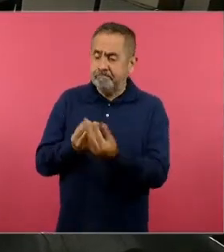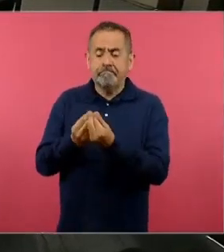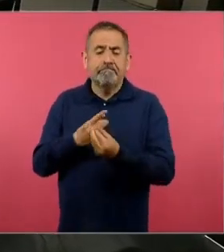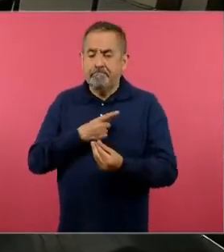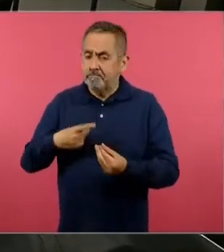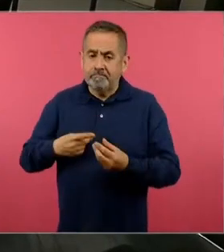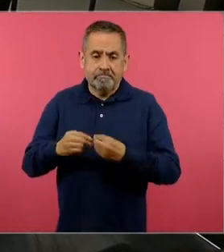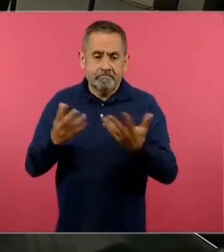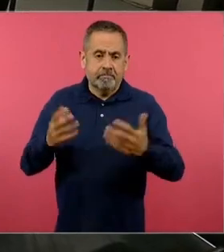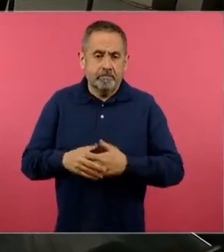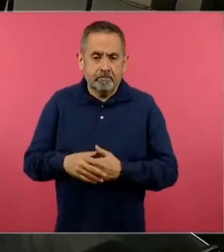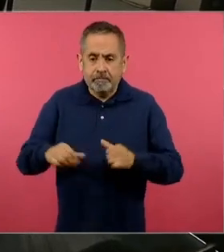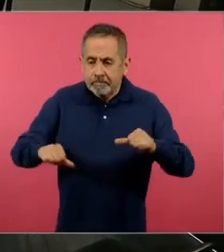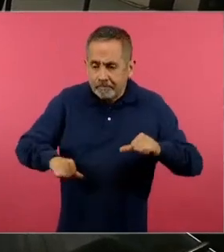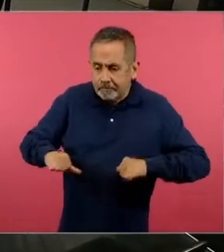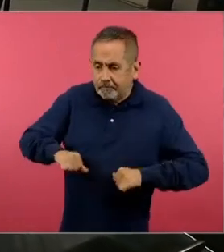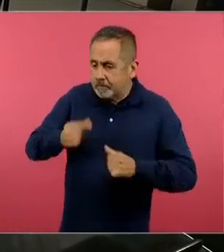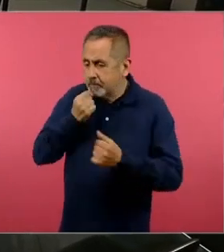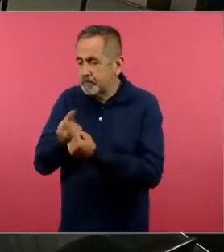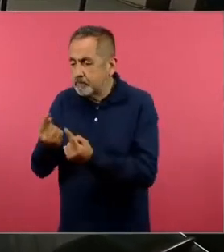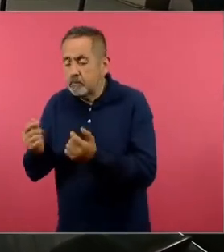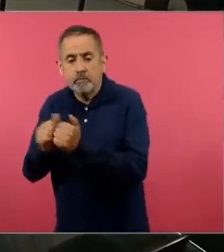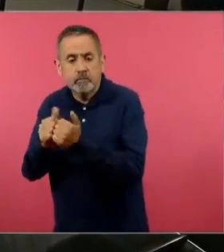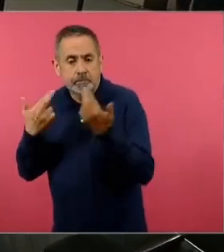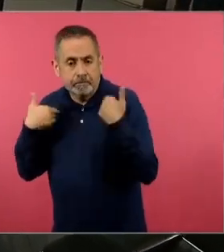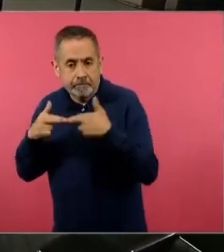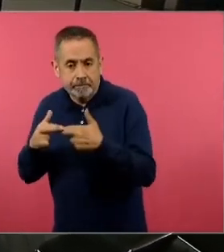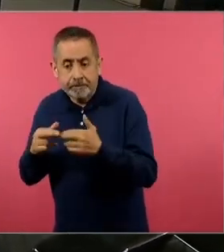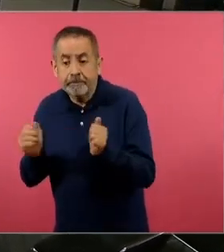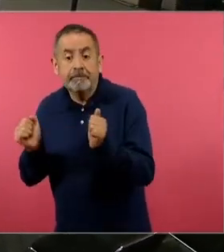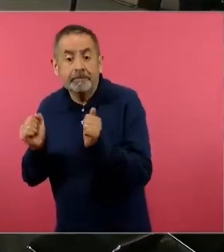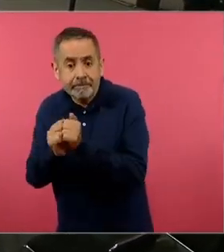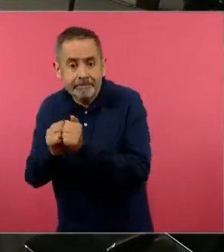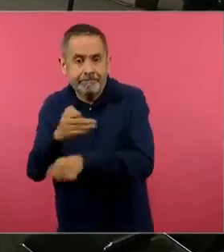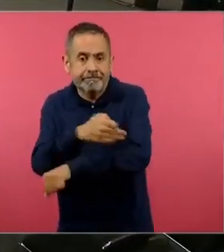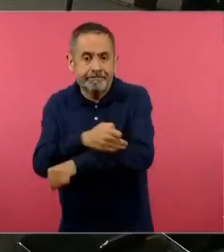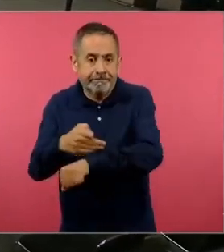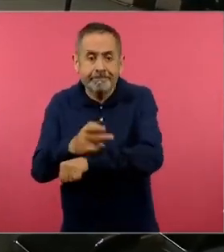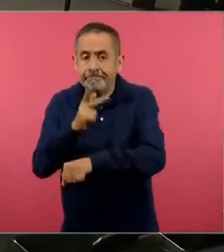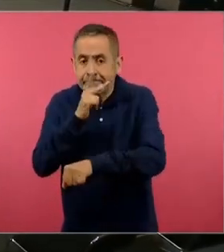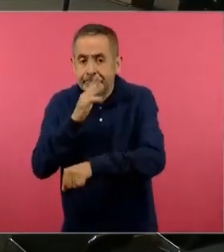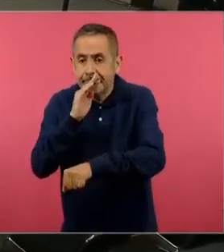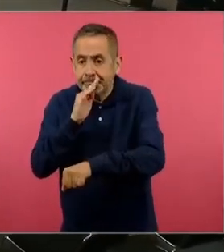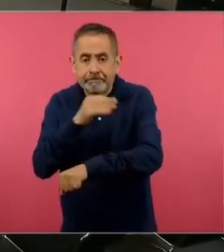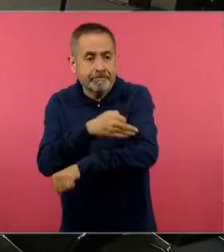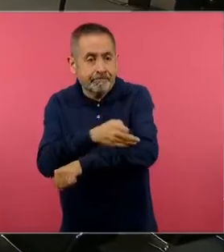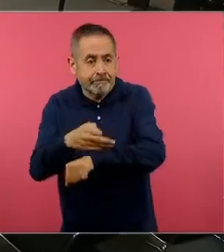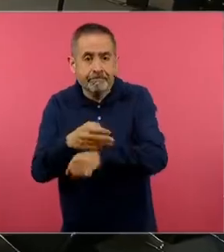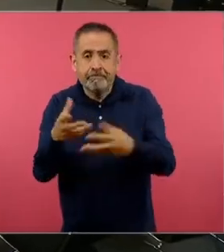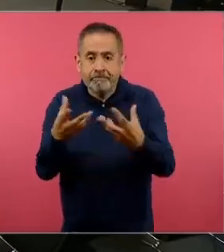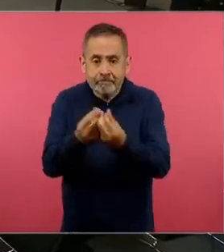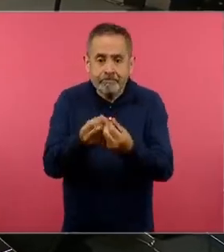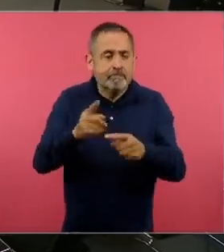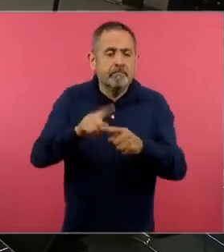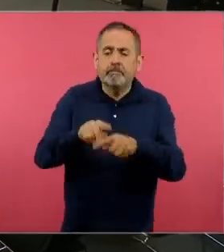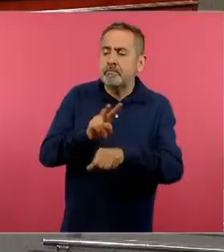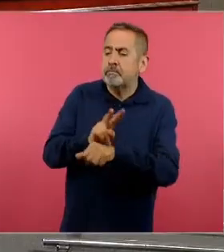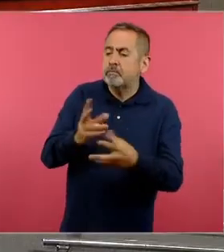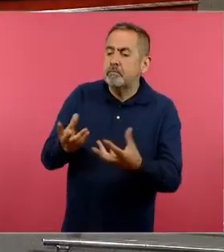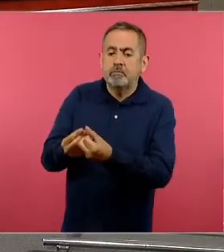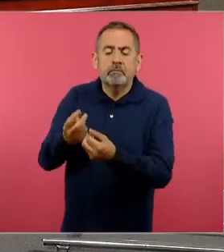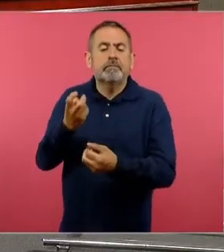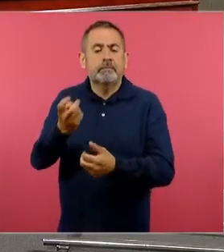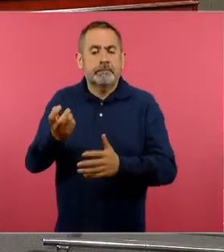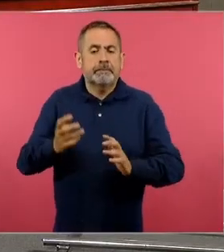es decir, hay actividades para los niños con su maestro, para los niños con sus papás o con sus familias, sus cuidadores, quienes están con ellos